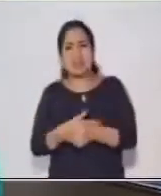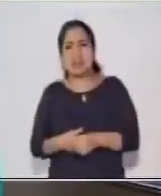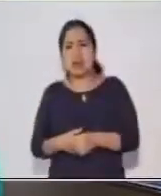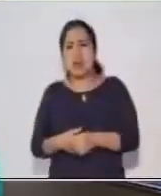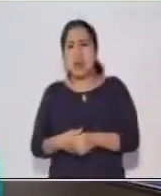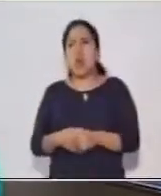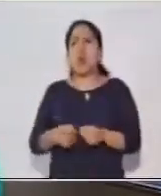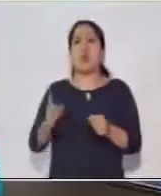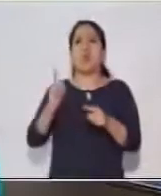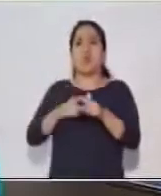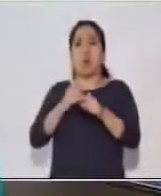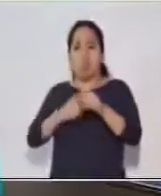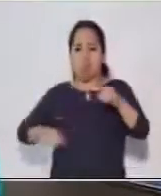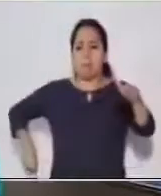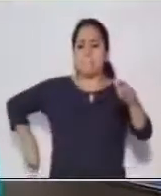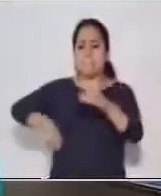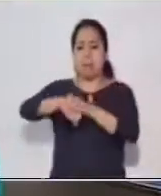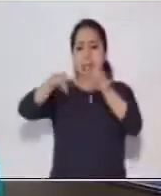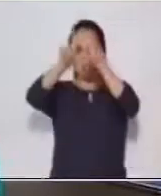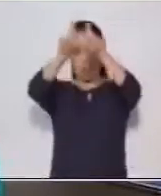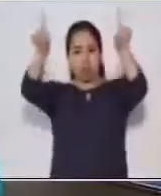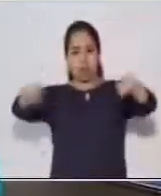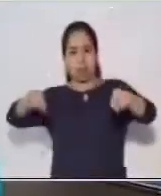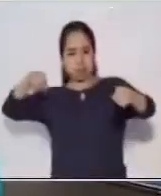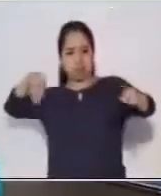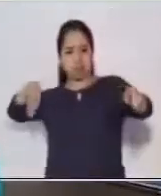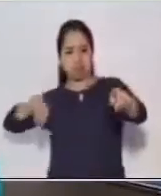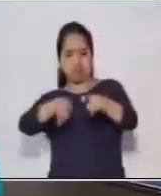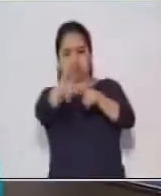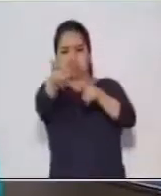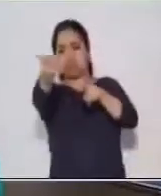portería, ésta se va hacia otro lado.